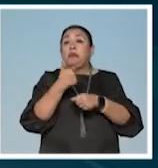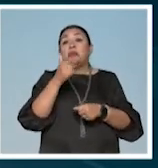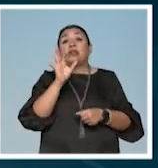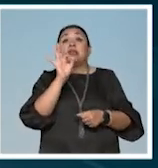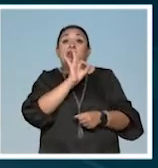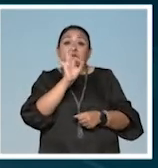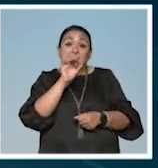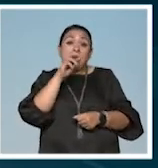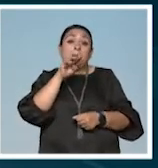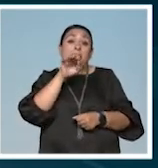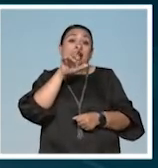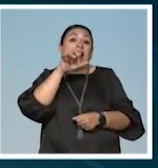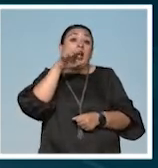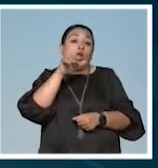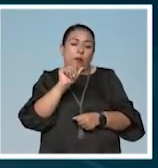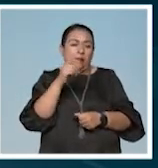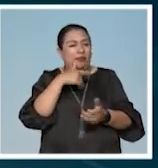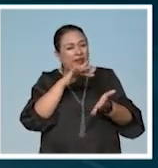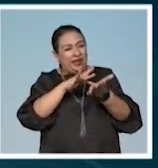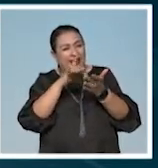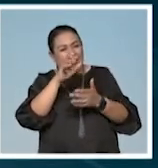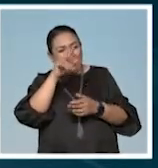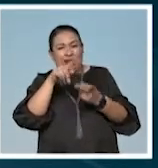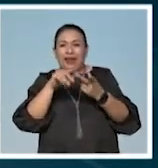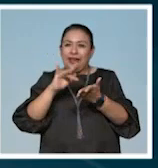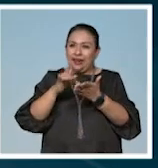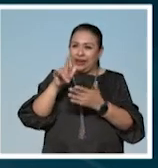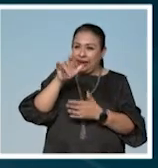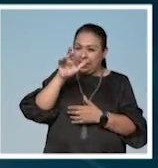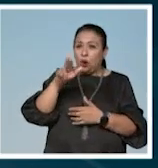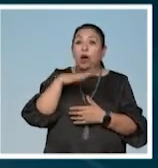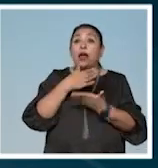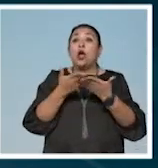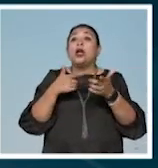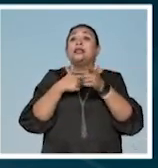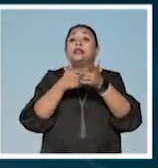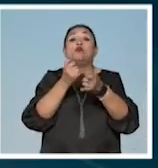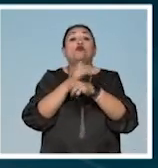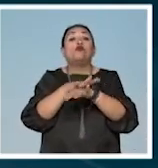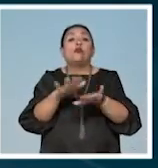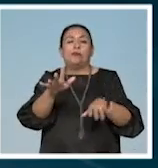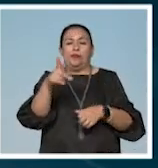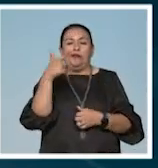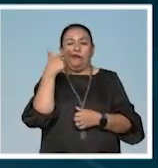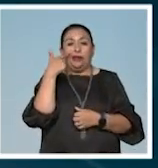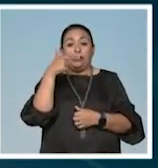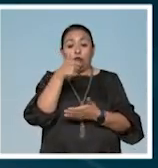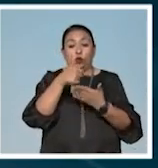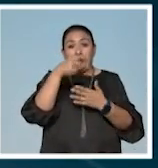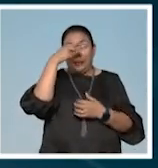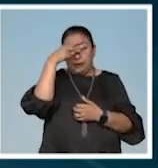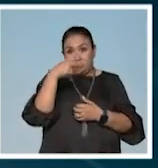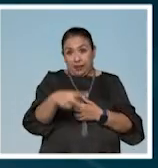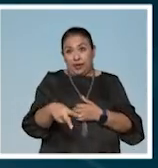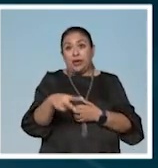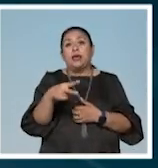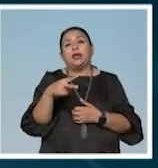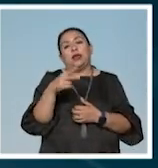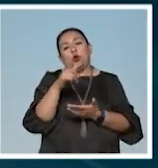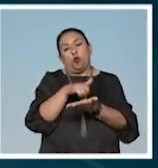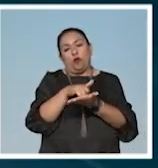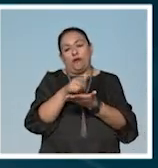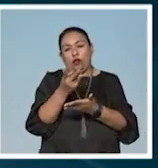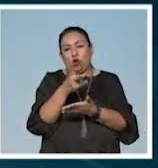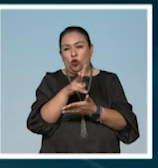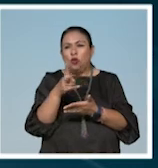ser un melanoma. Muchas gracias, Karen. Gracias, Laura. Bueno, pues continuamos con esta información. Fíjense que la Ciudad de México y la Gran Manzana